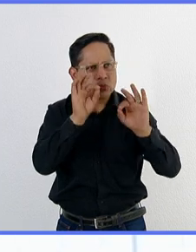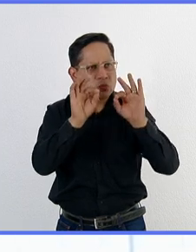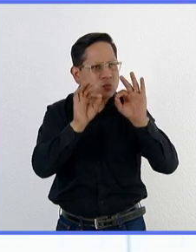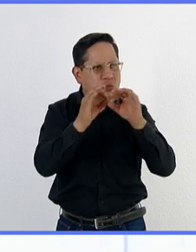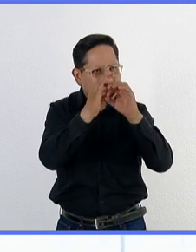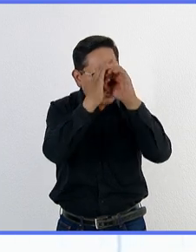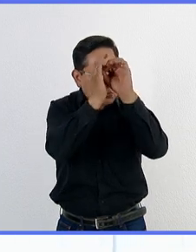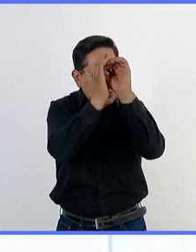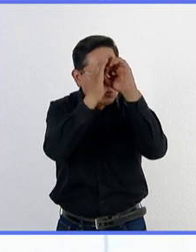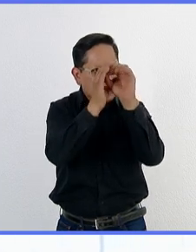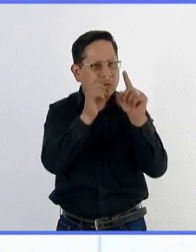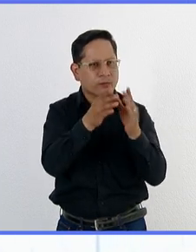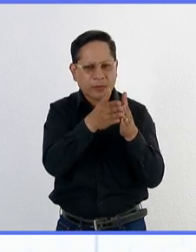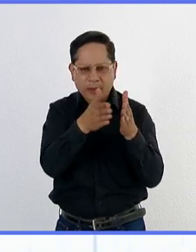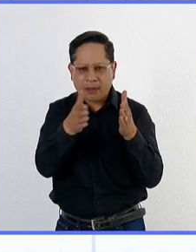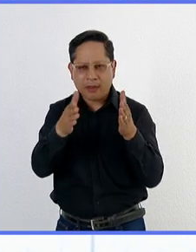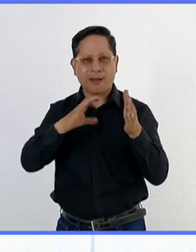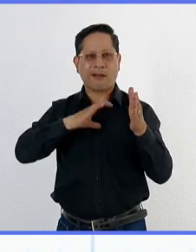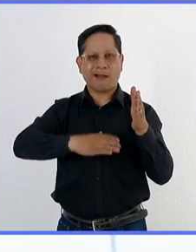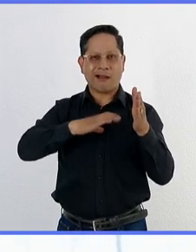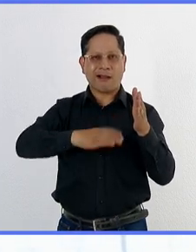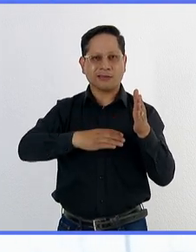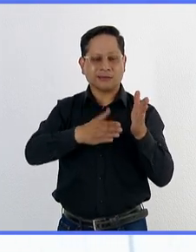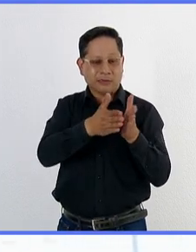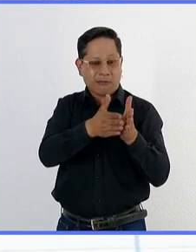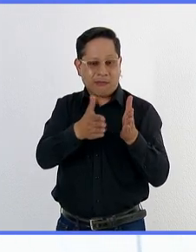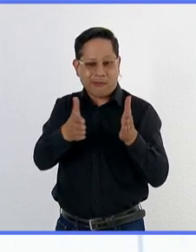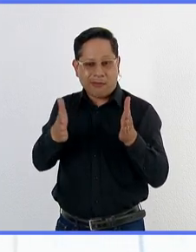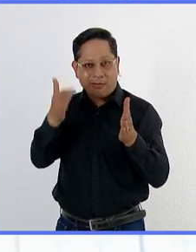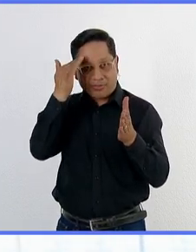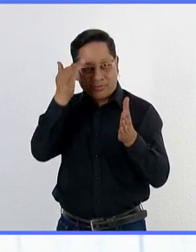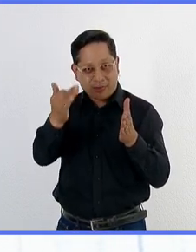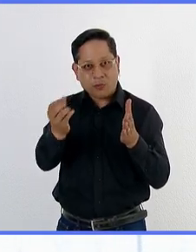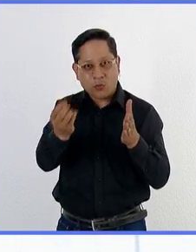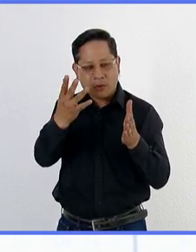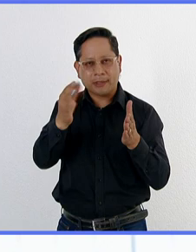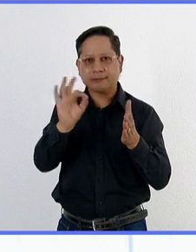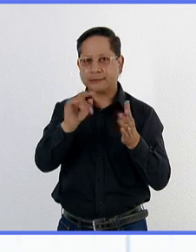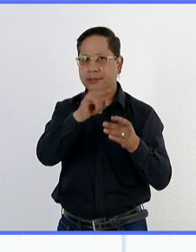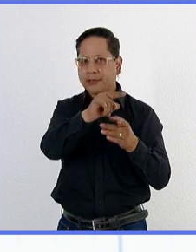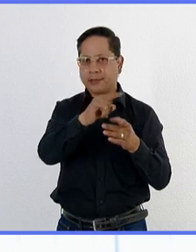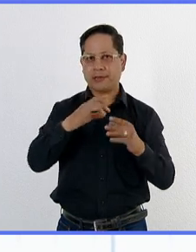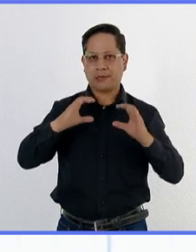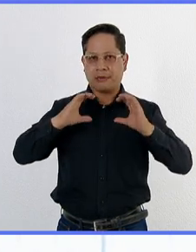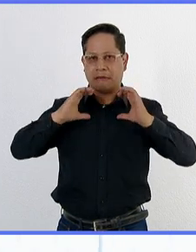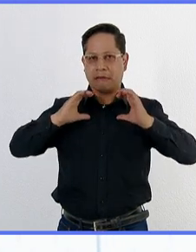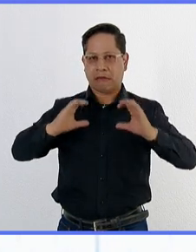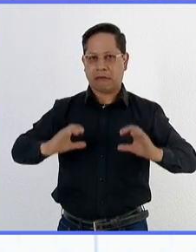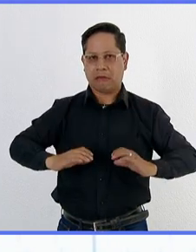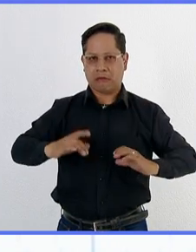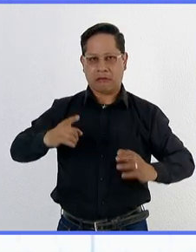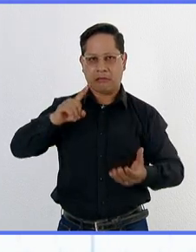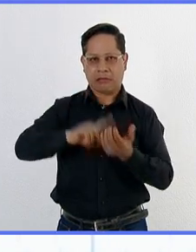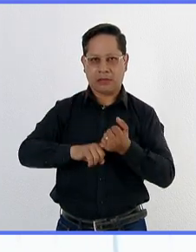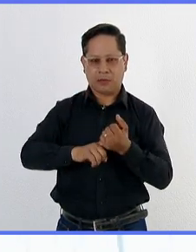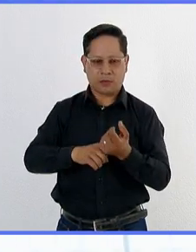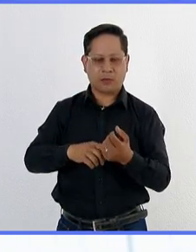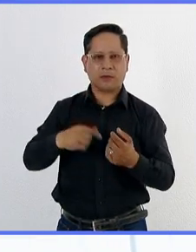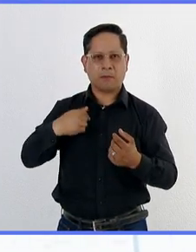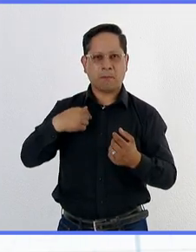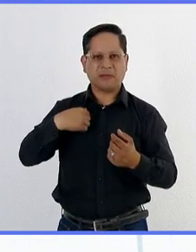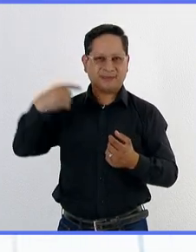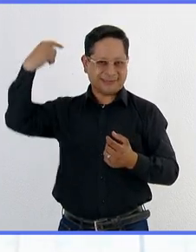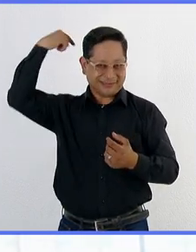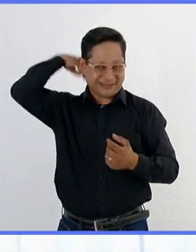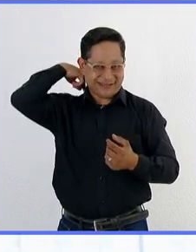de pulmón y en qué etapa se encuentra. Cuando hay crecimiento de cáncer en un paciente, su material genético sufre alteraciones en el tejido